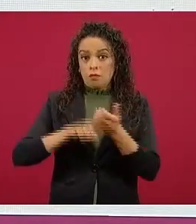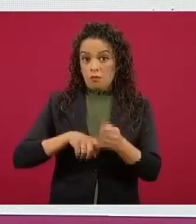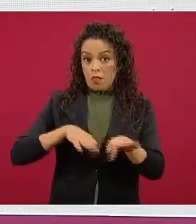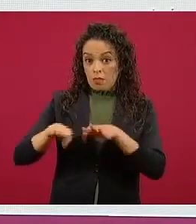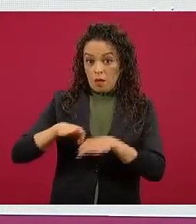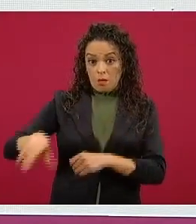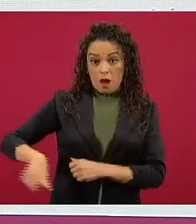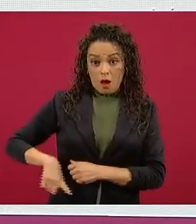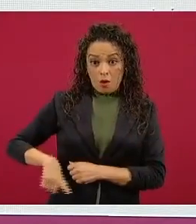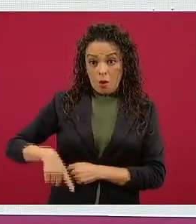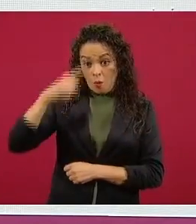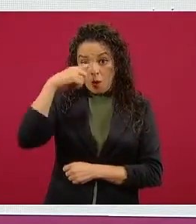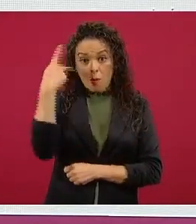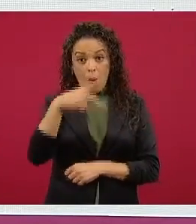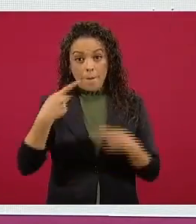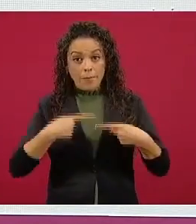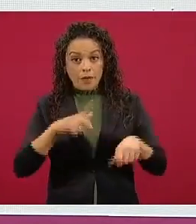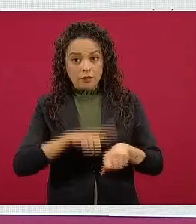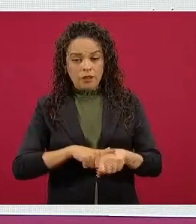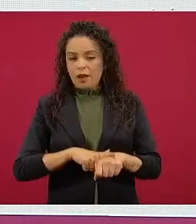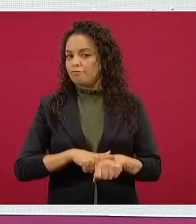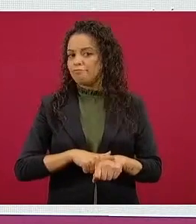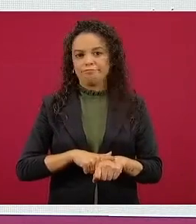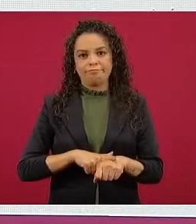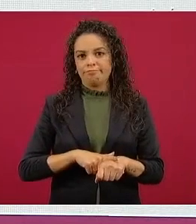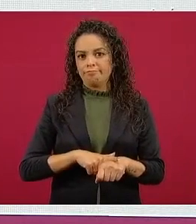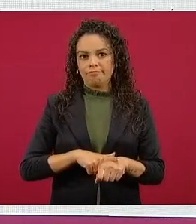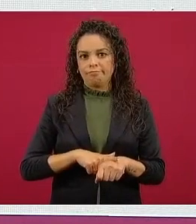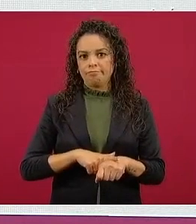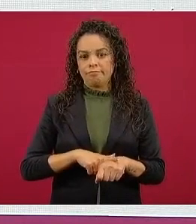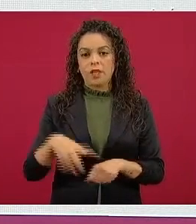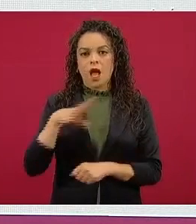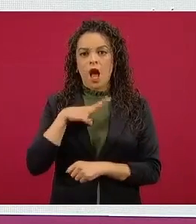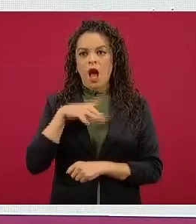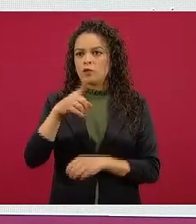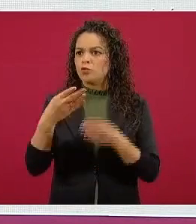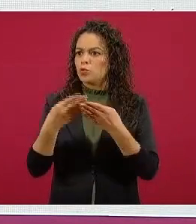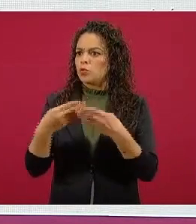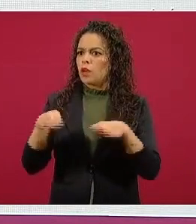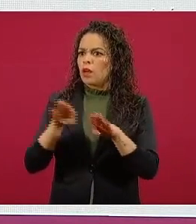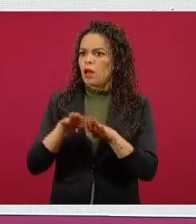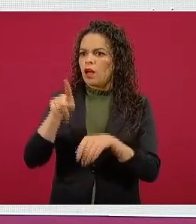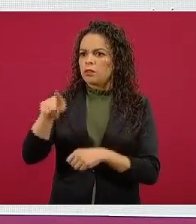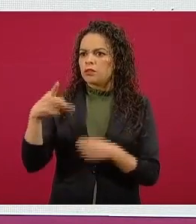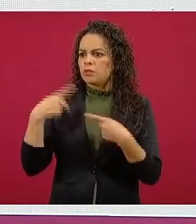Esto de que se tenía en las casas a trabajadores.